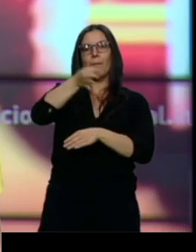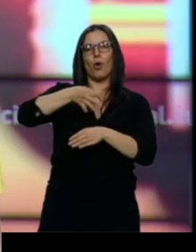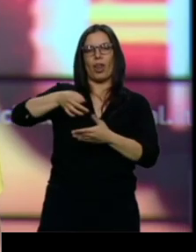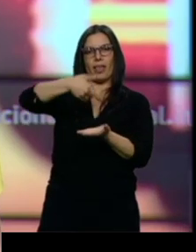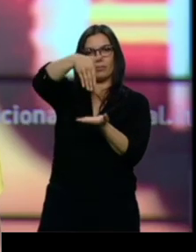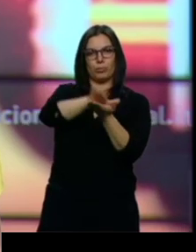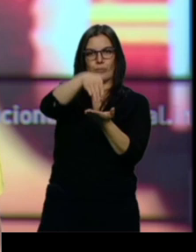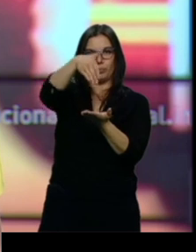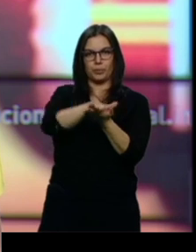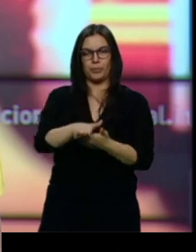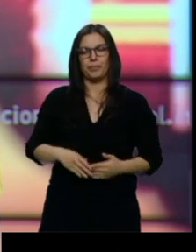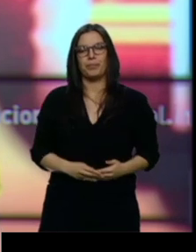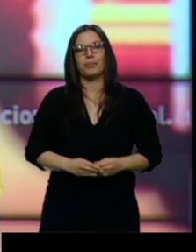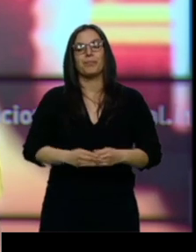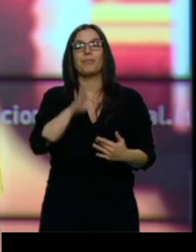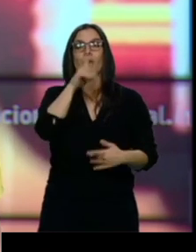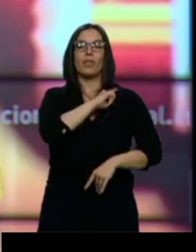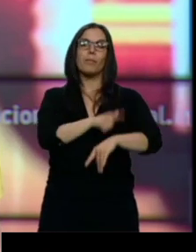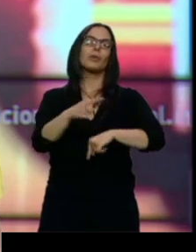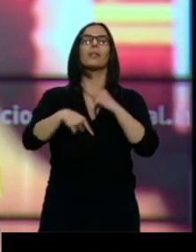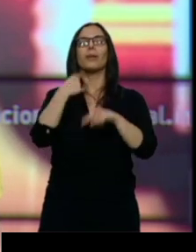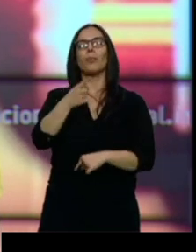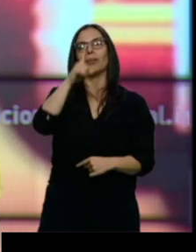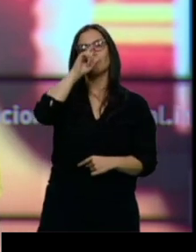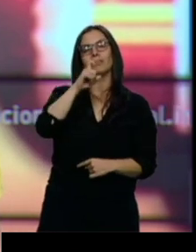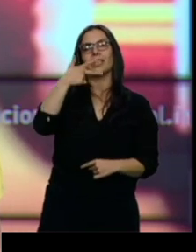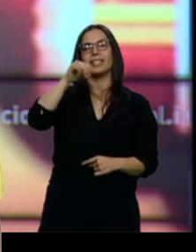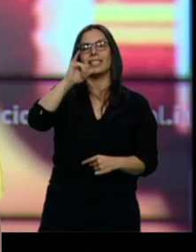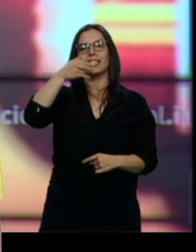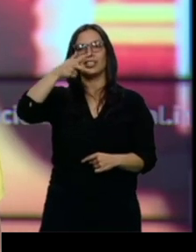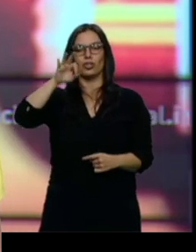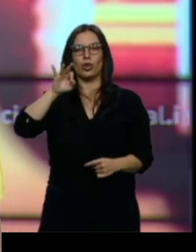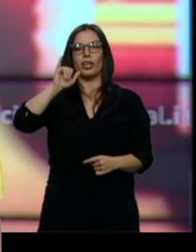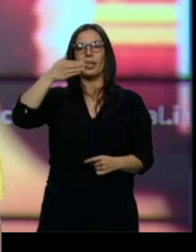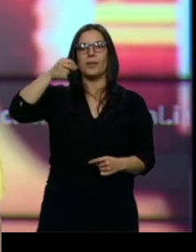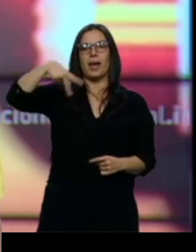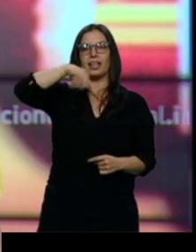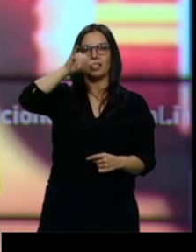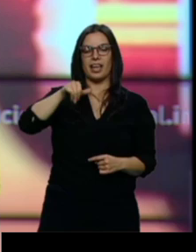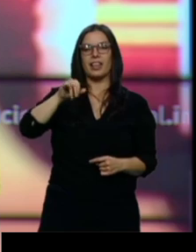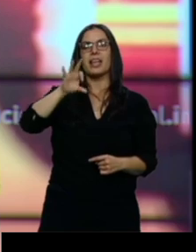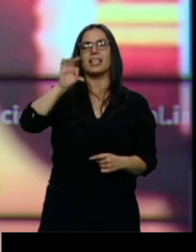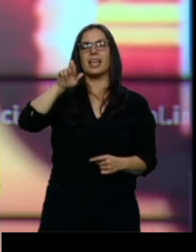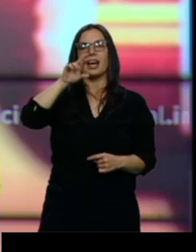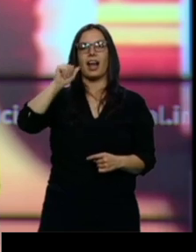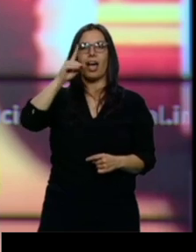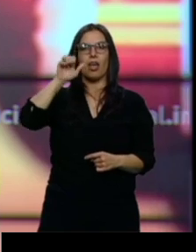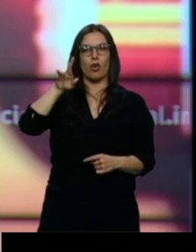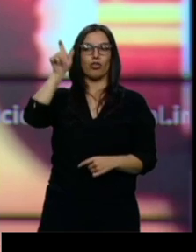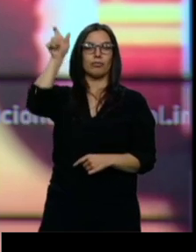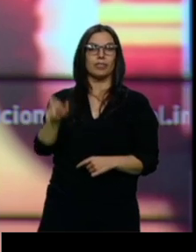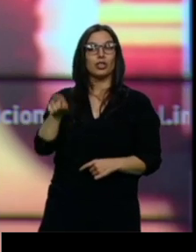Después de los deportes recordaremos a Chicho Ibañez Serrador con uno de los mayores conocedores y admiradores del creador del 1-2-3.